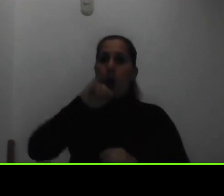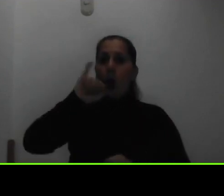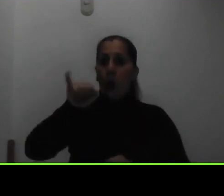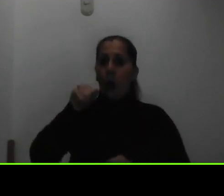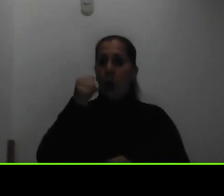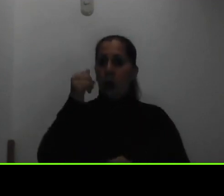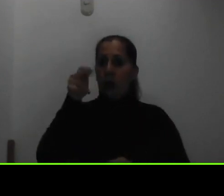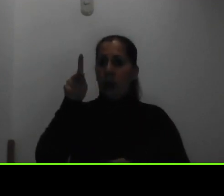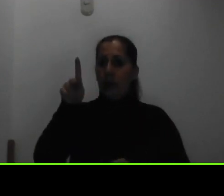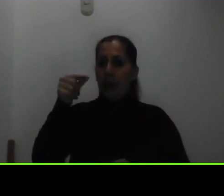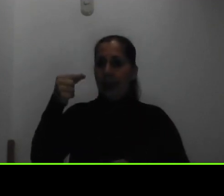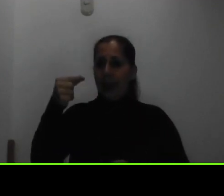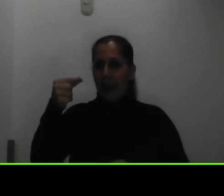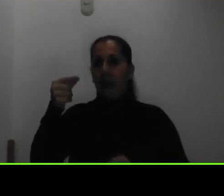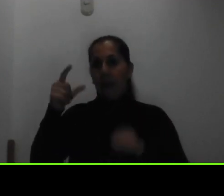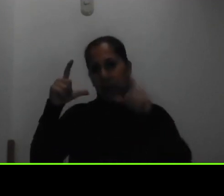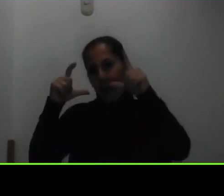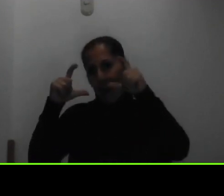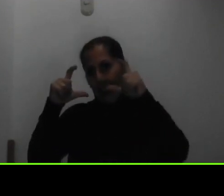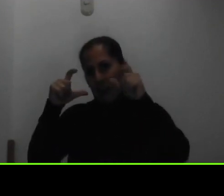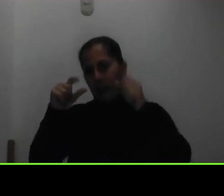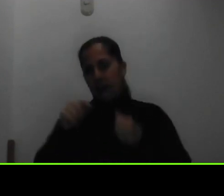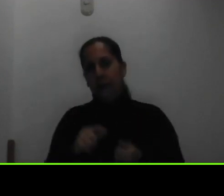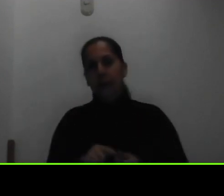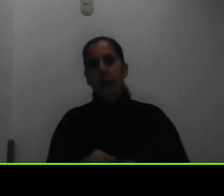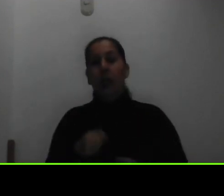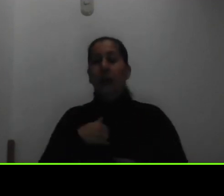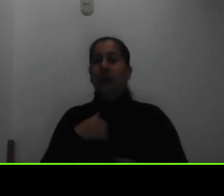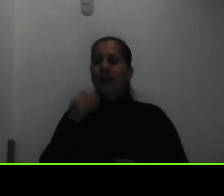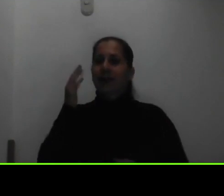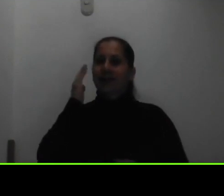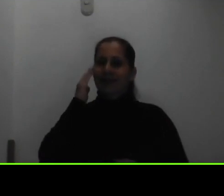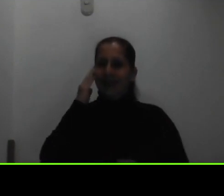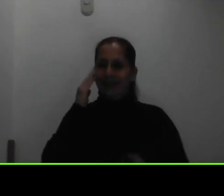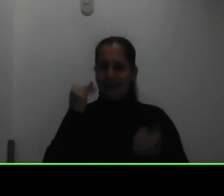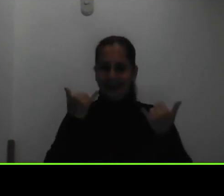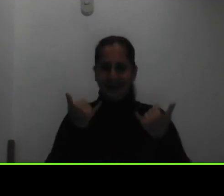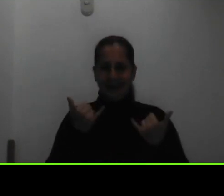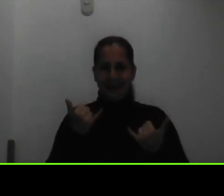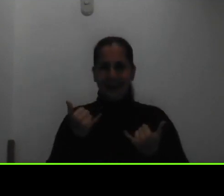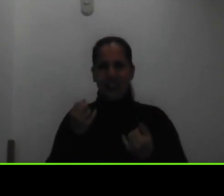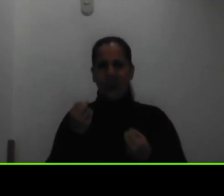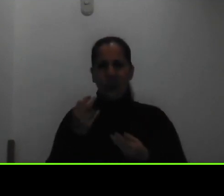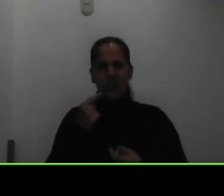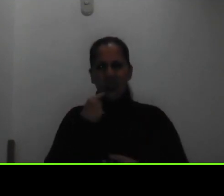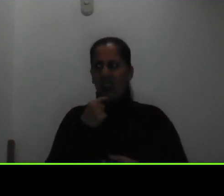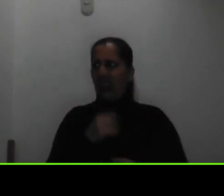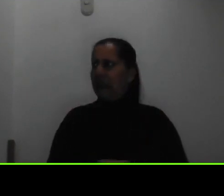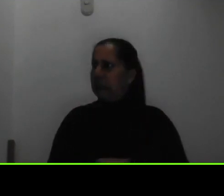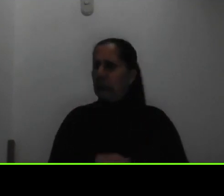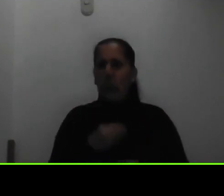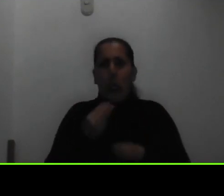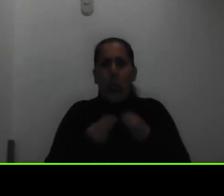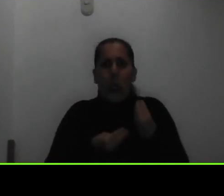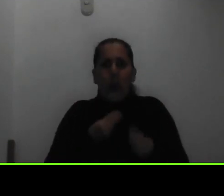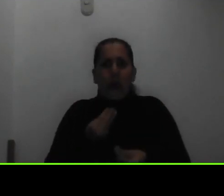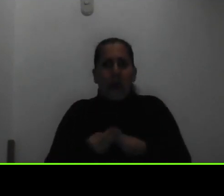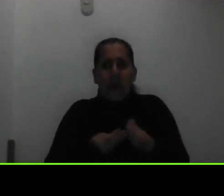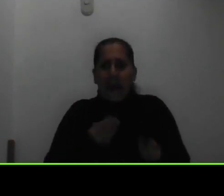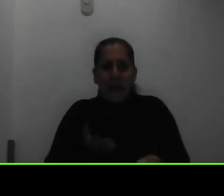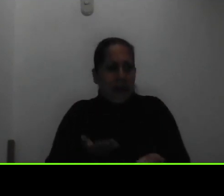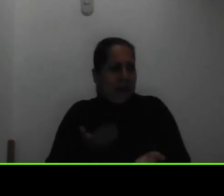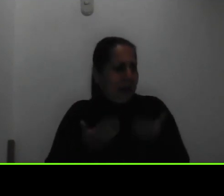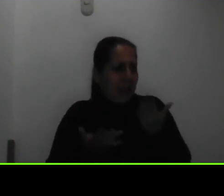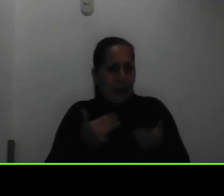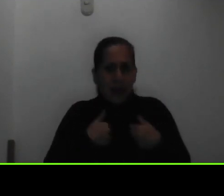que eso son imágenes porque yo sé que ahorita muchos se están preguntando y cómo lo vamos a hacer si tal vez en mi casa